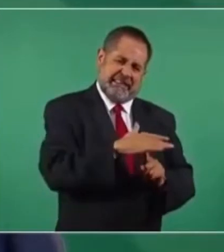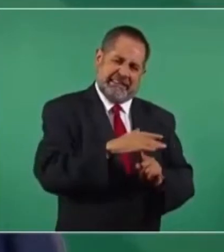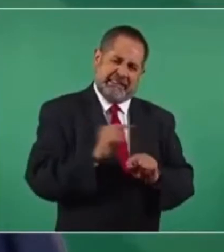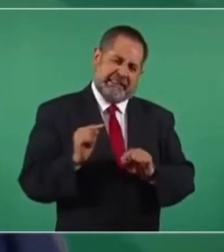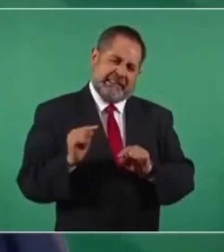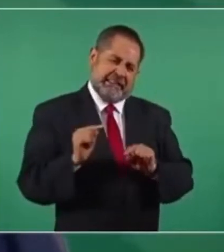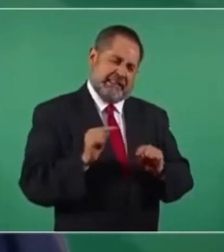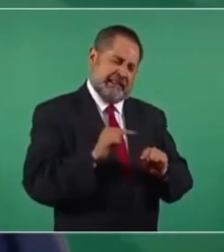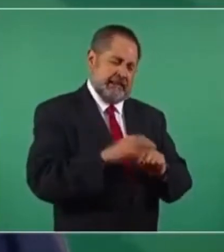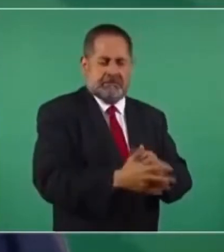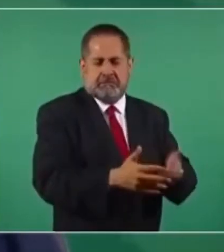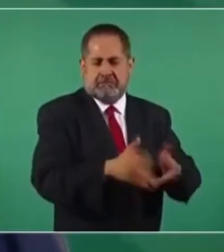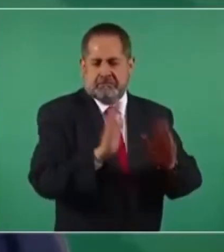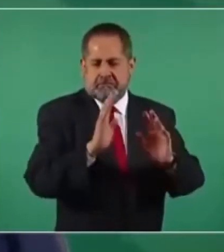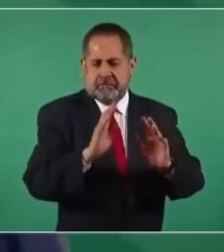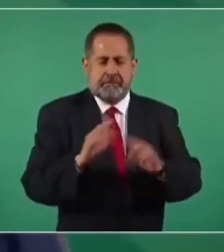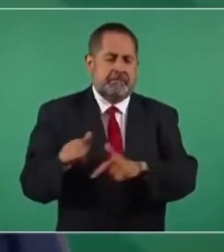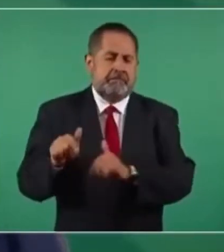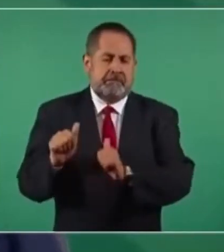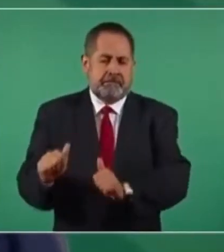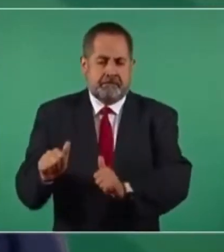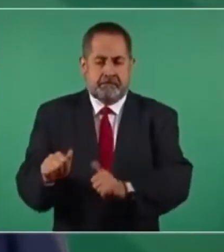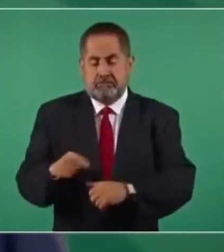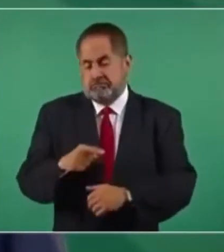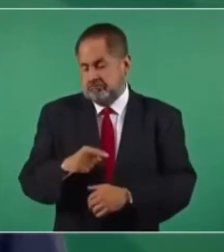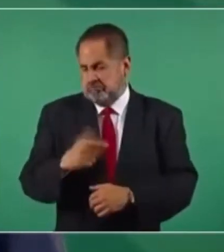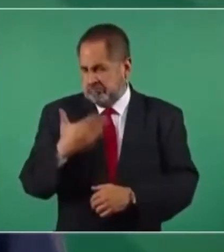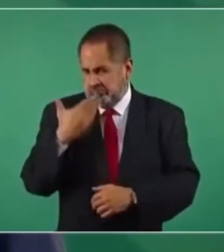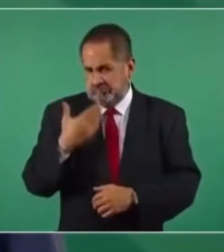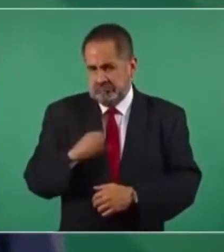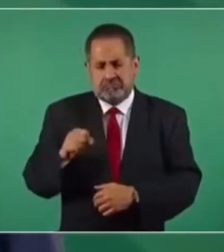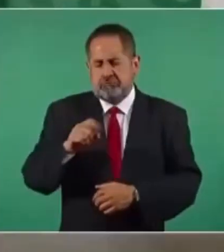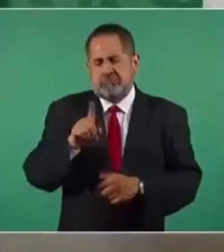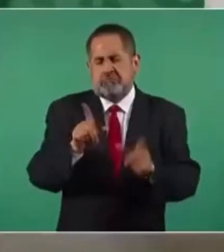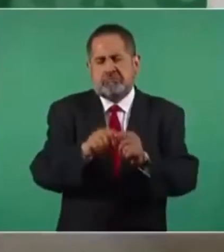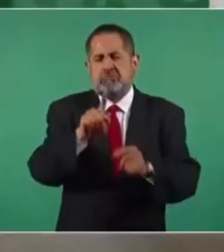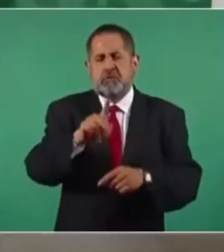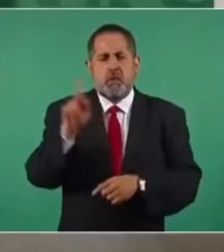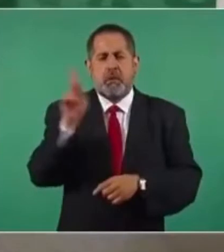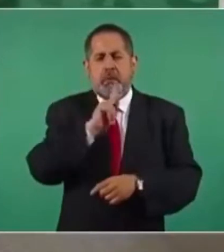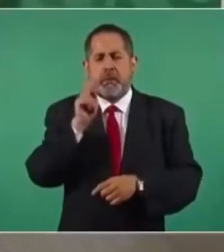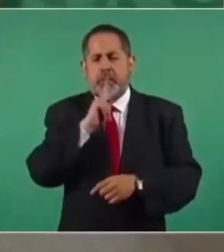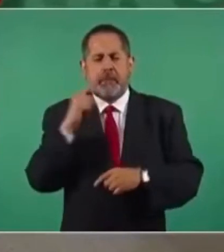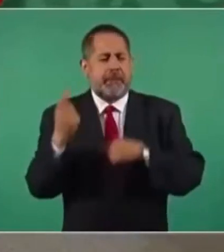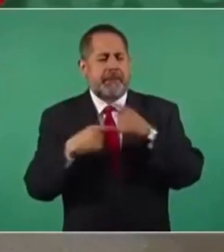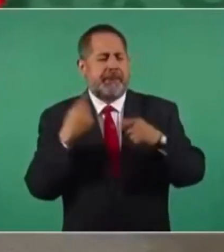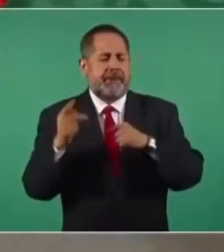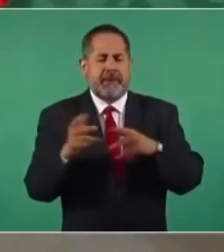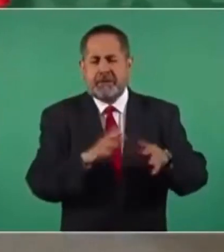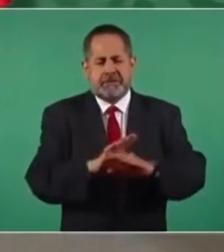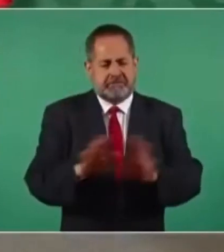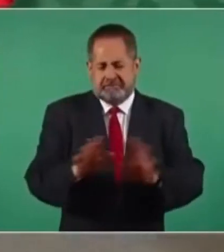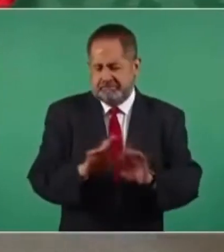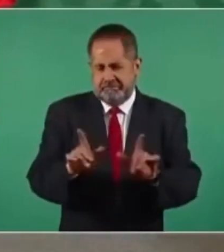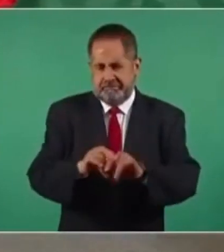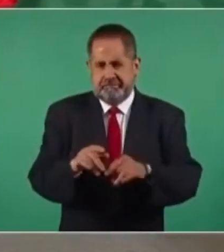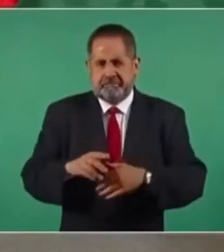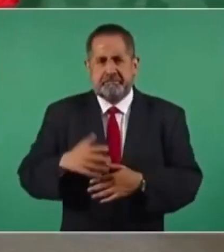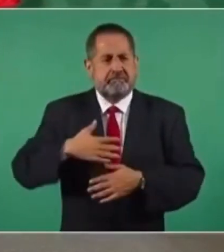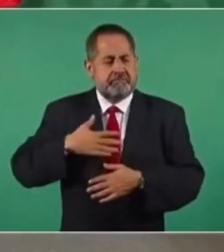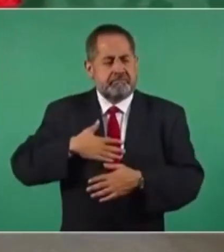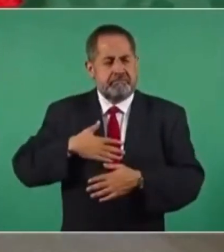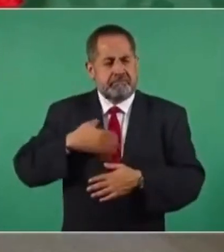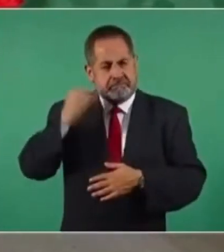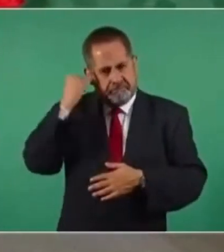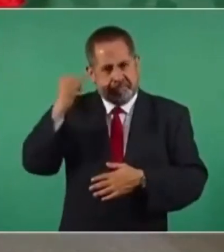y fue viento. Yo tenía programada